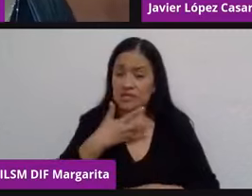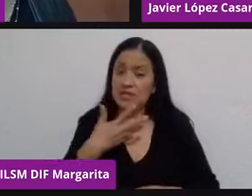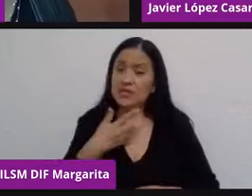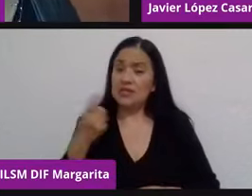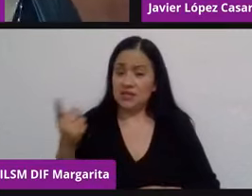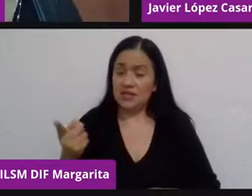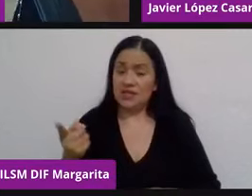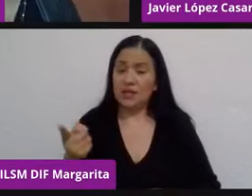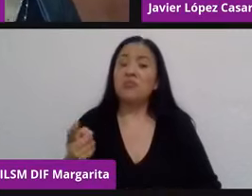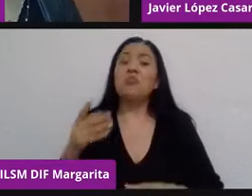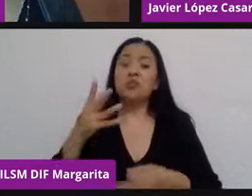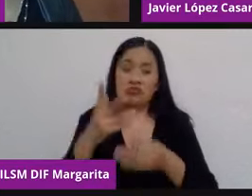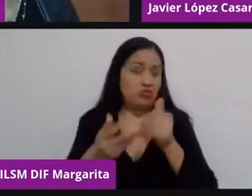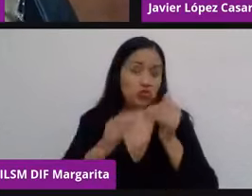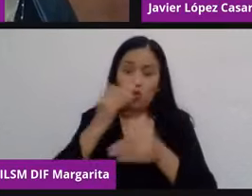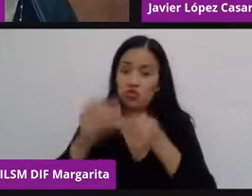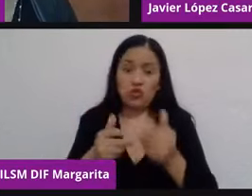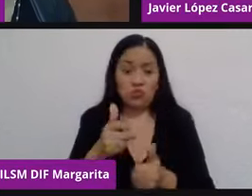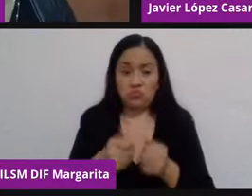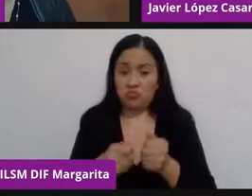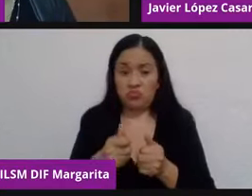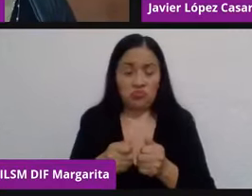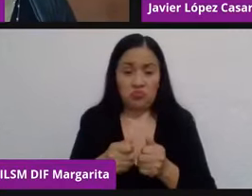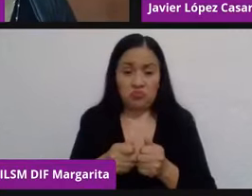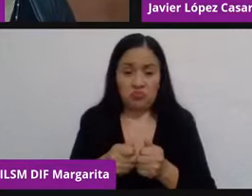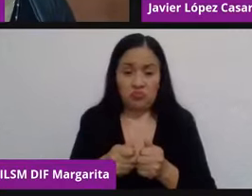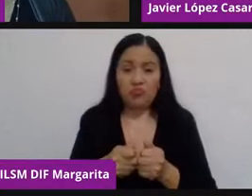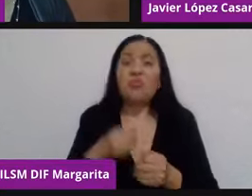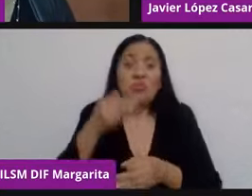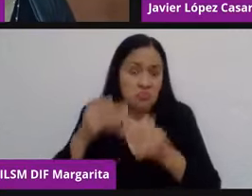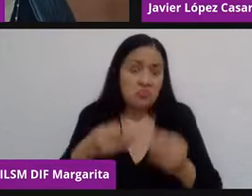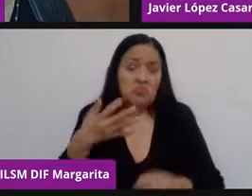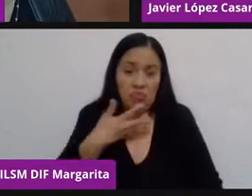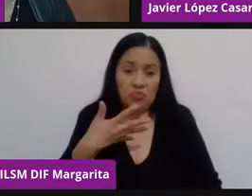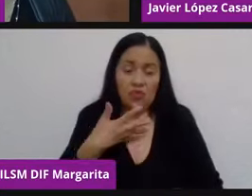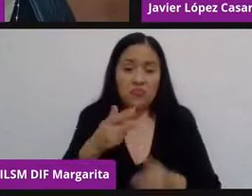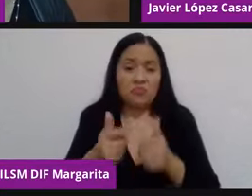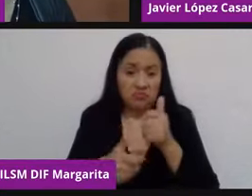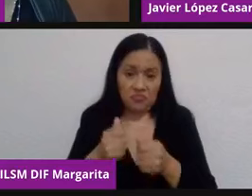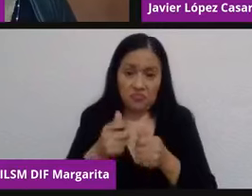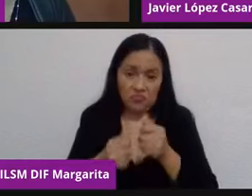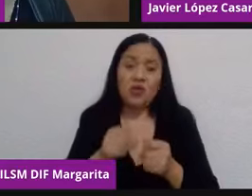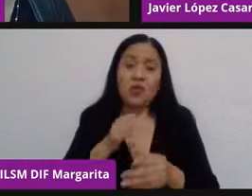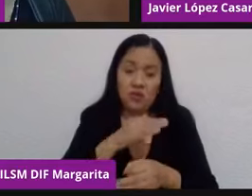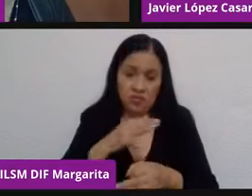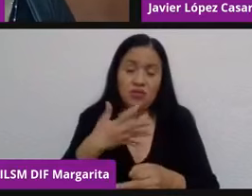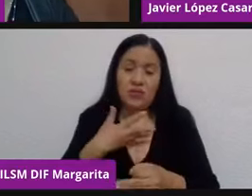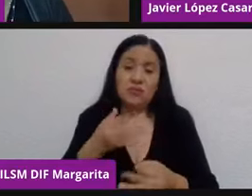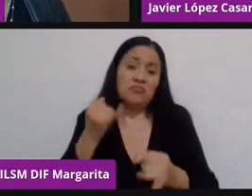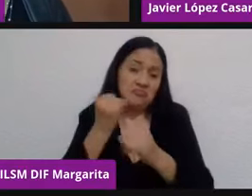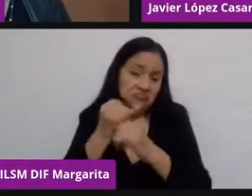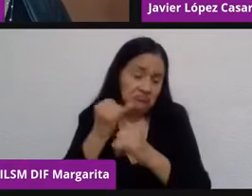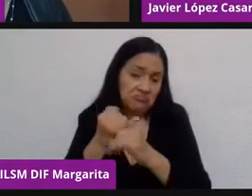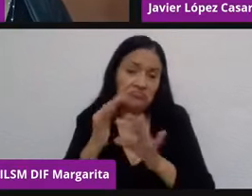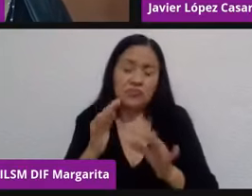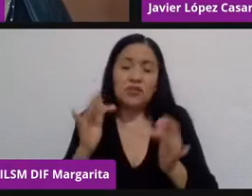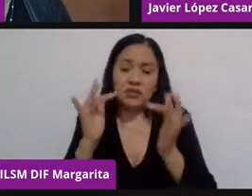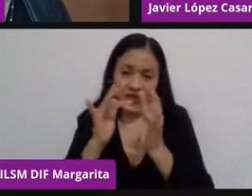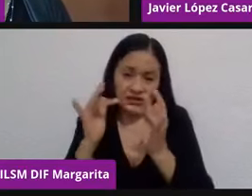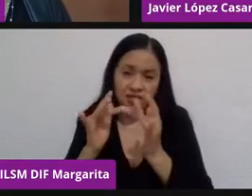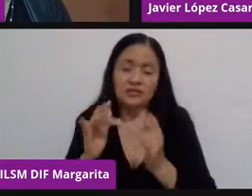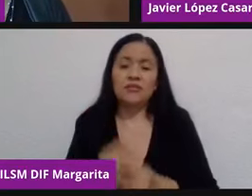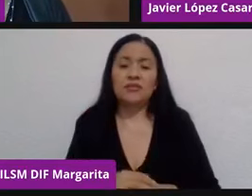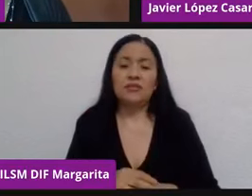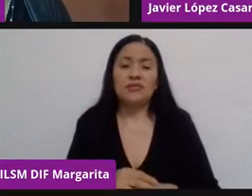dispositivo, en la mayoría, por ejemplo, es un país inteligente que nos permite acceso a Internet y que de ahí nos llevaría, por supuesto, a los retos que